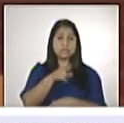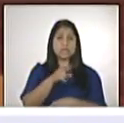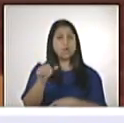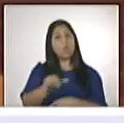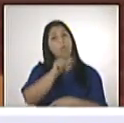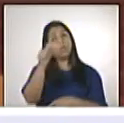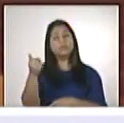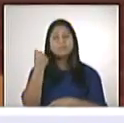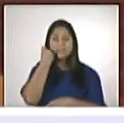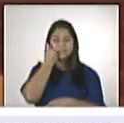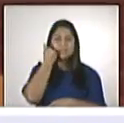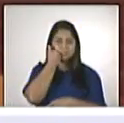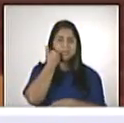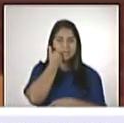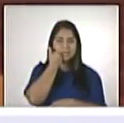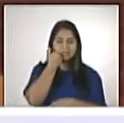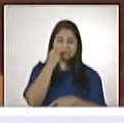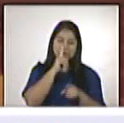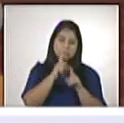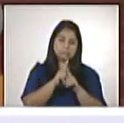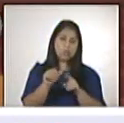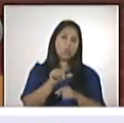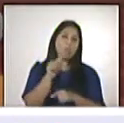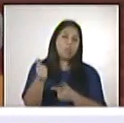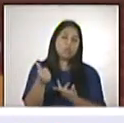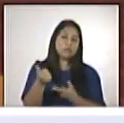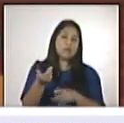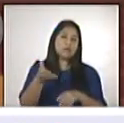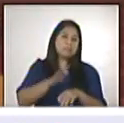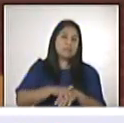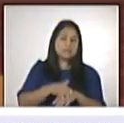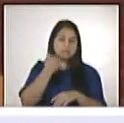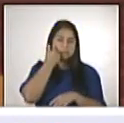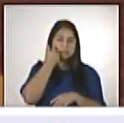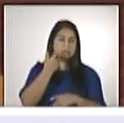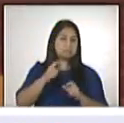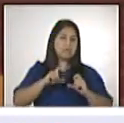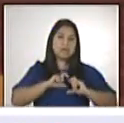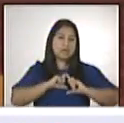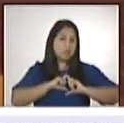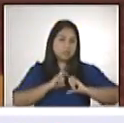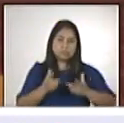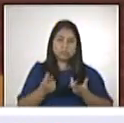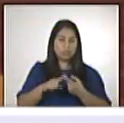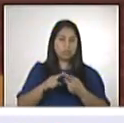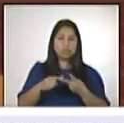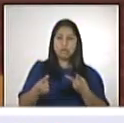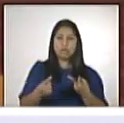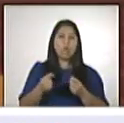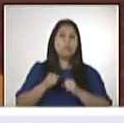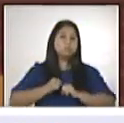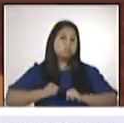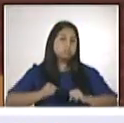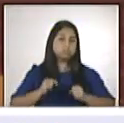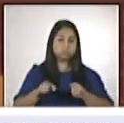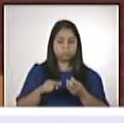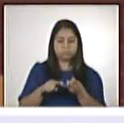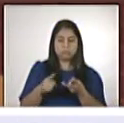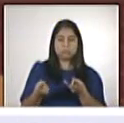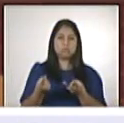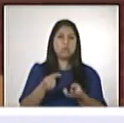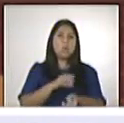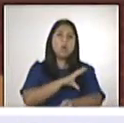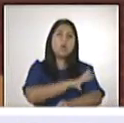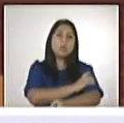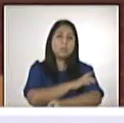enfermedad concomitante, decir, tenían algo más. Problemas cardíacos, problemas de obesidad, problemas de